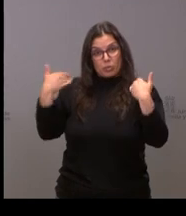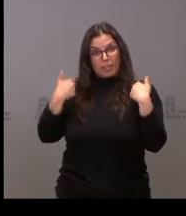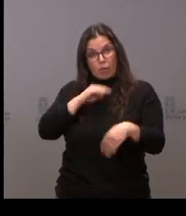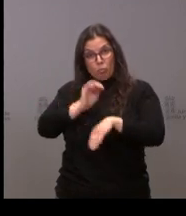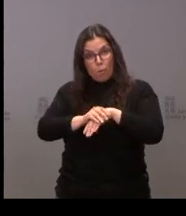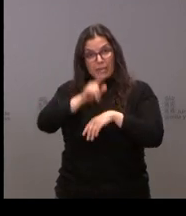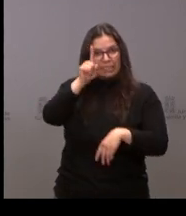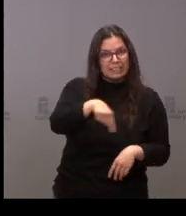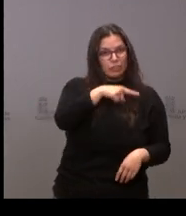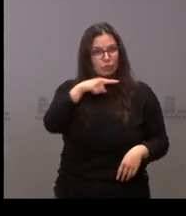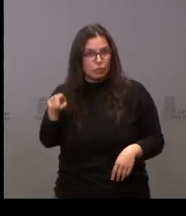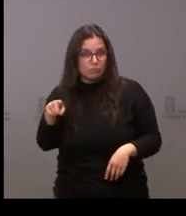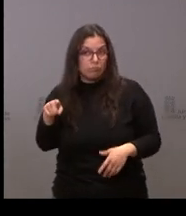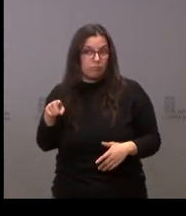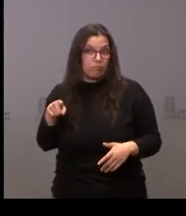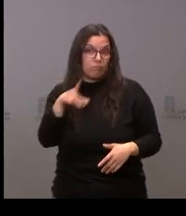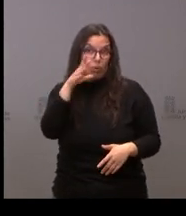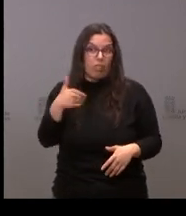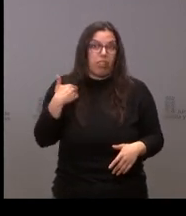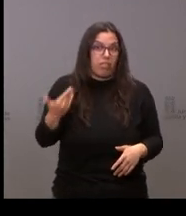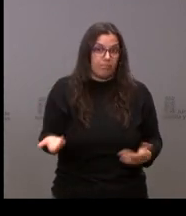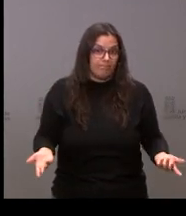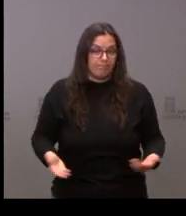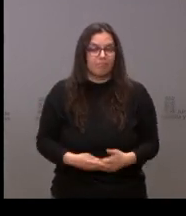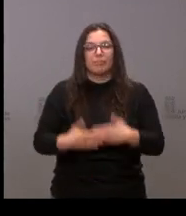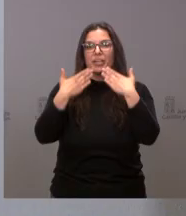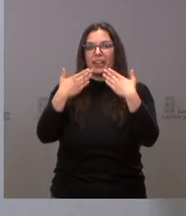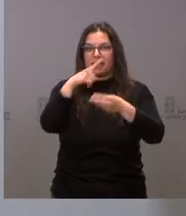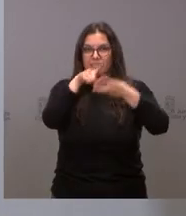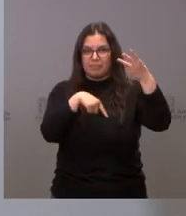responsabilidad institucional con esta decisión gracias